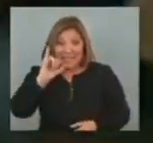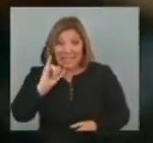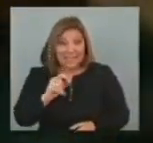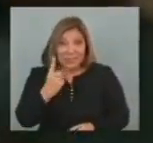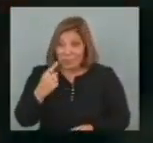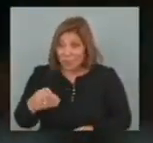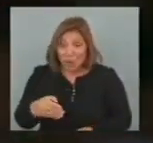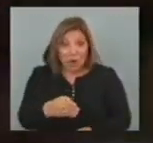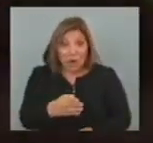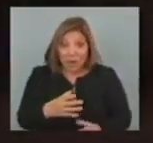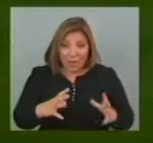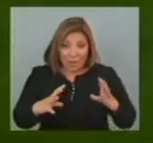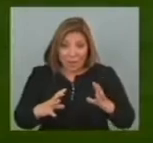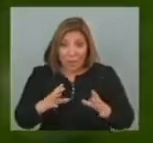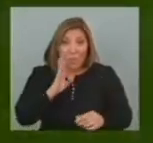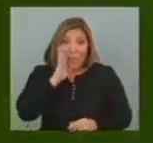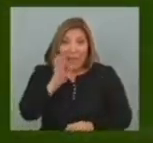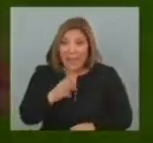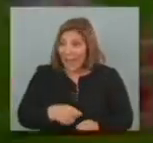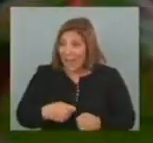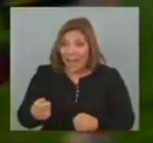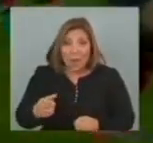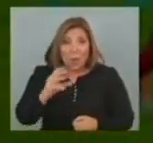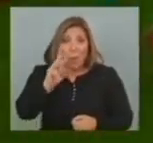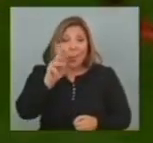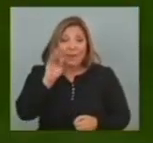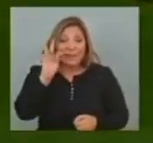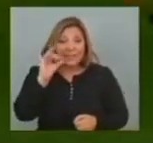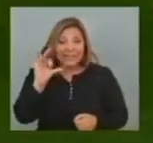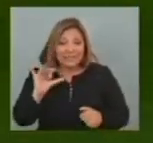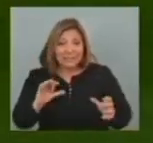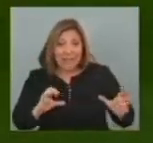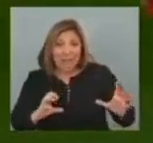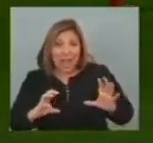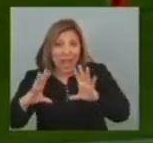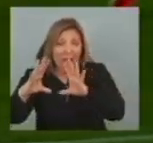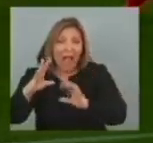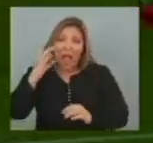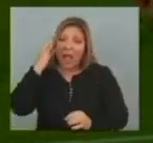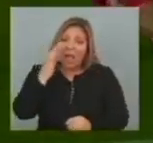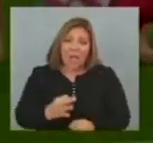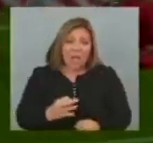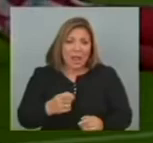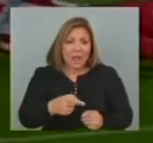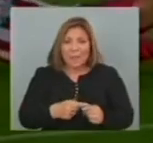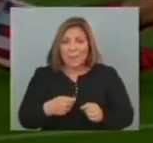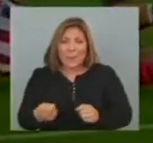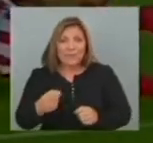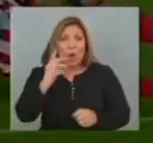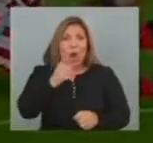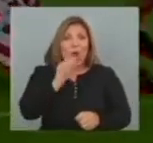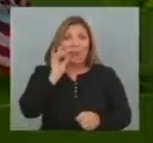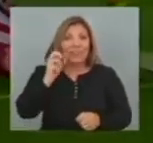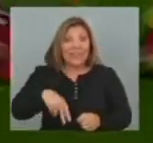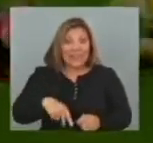Se queda con la bola El belga Thibaut Curtis Una gran atajada Messi agradece el pase Codín fue titular